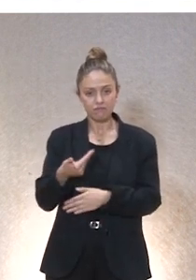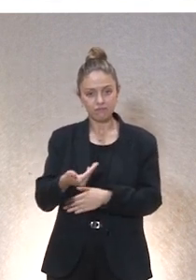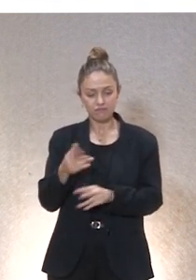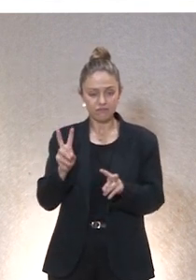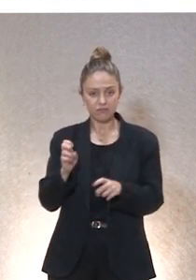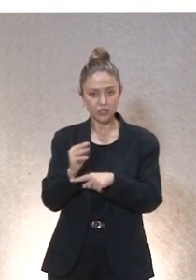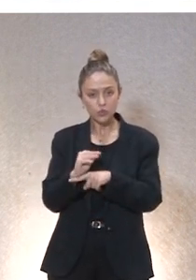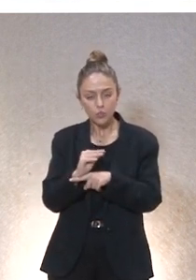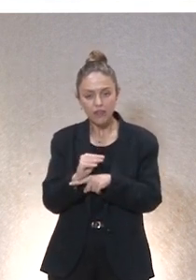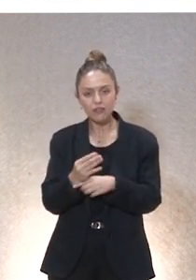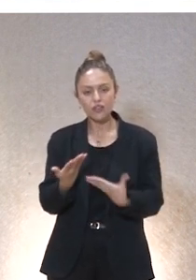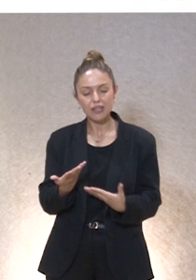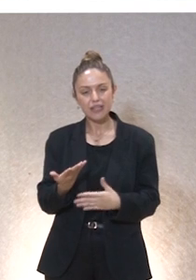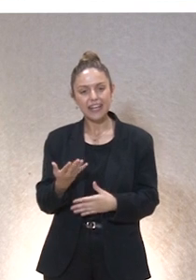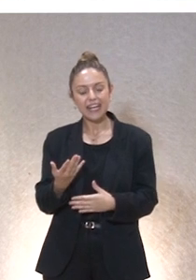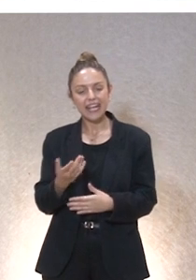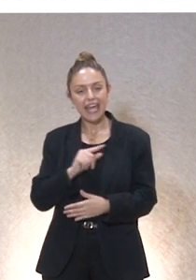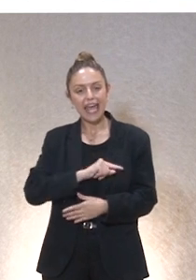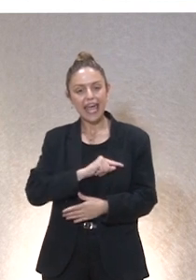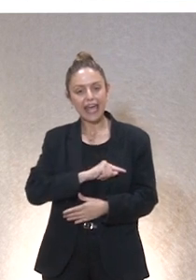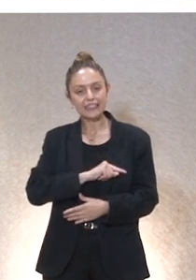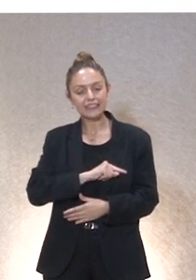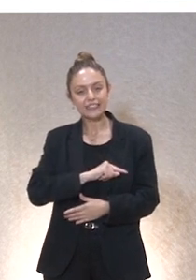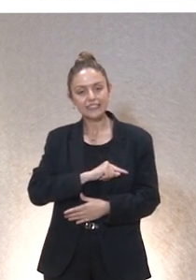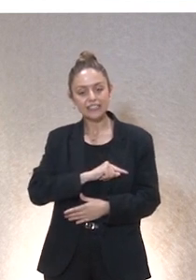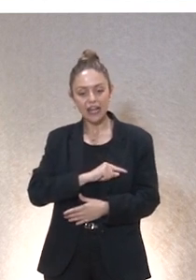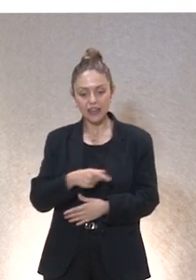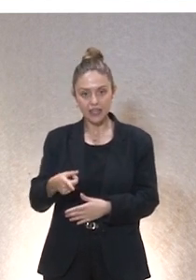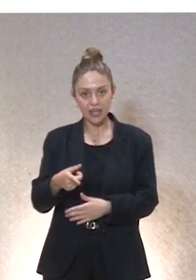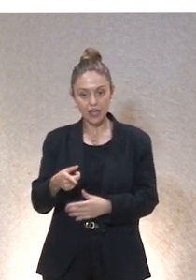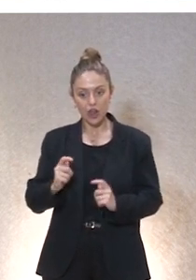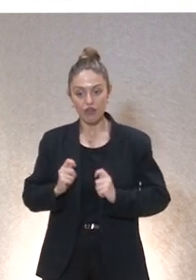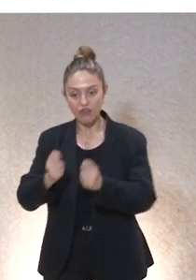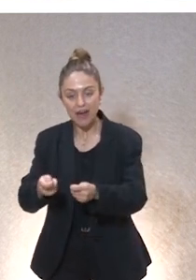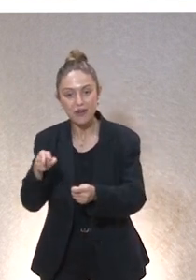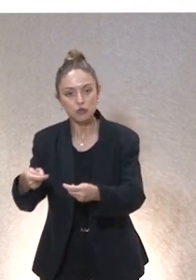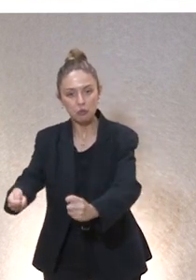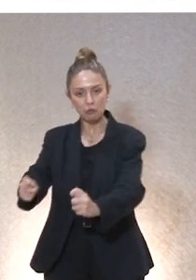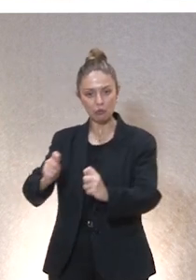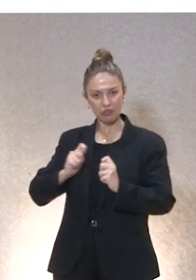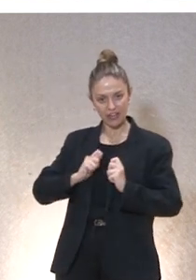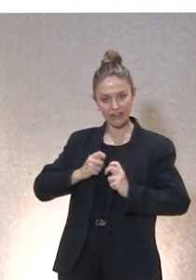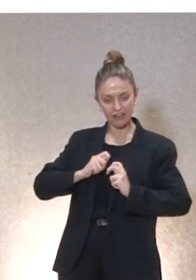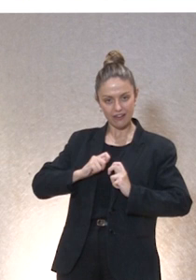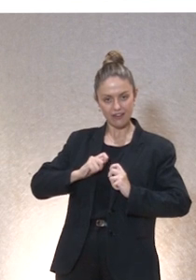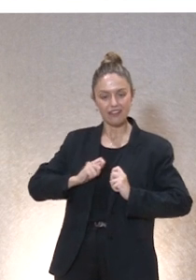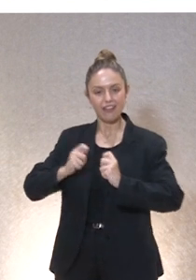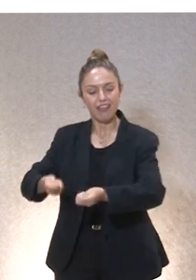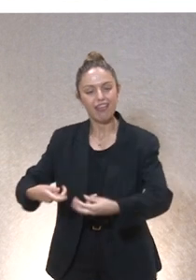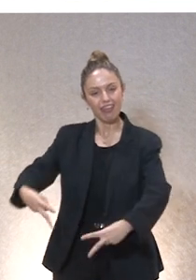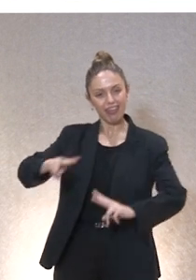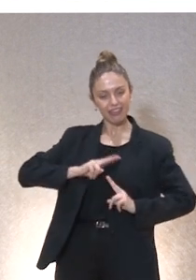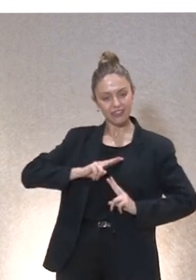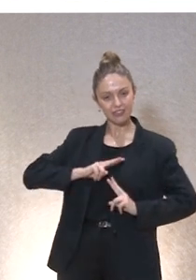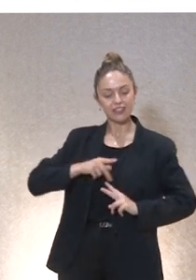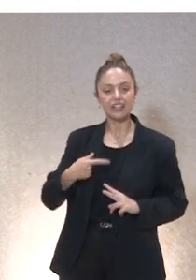cuidado que es la ética de ese endeudamiento mutuo que está detrás de esta filosofía moral está la pregunta